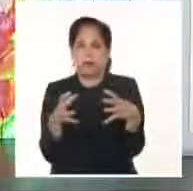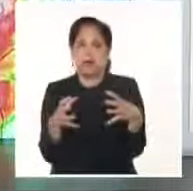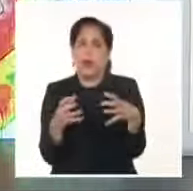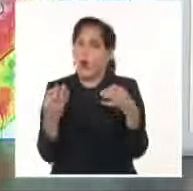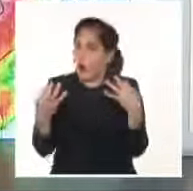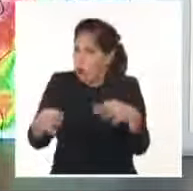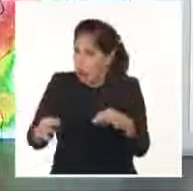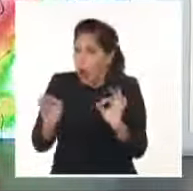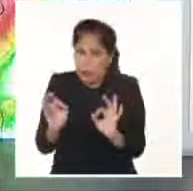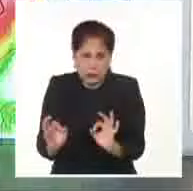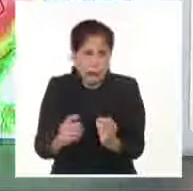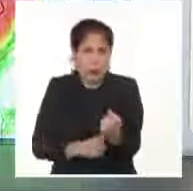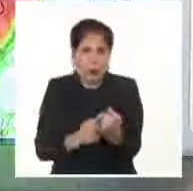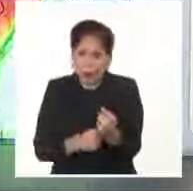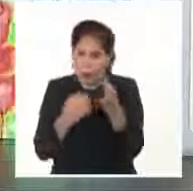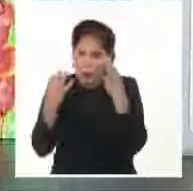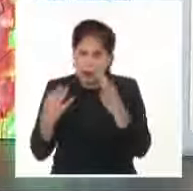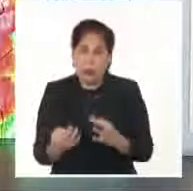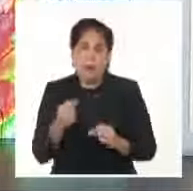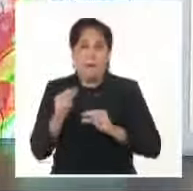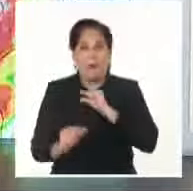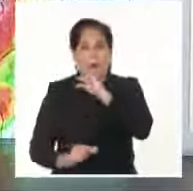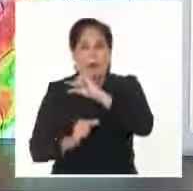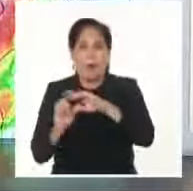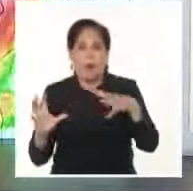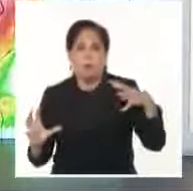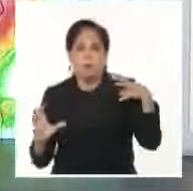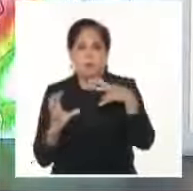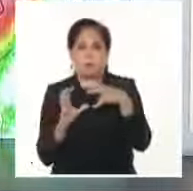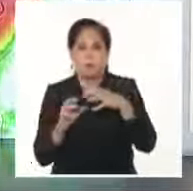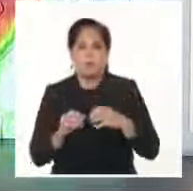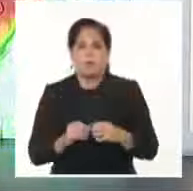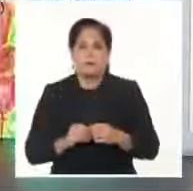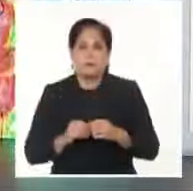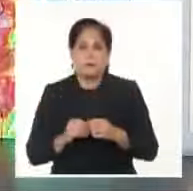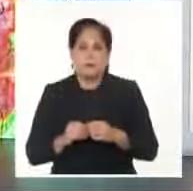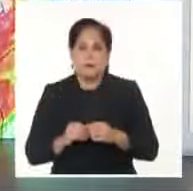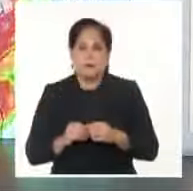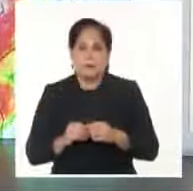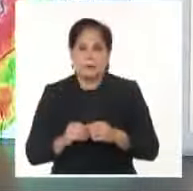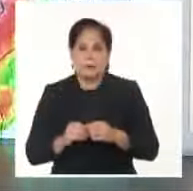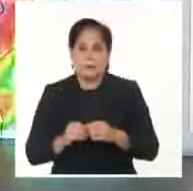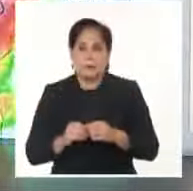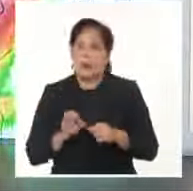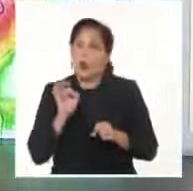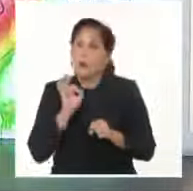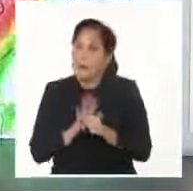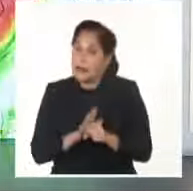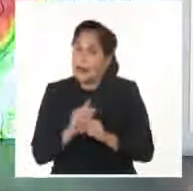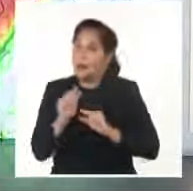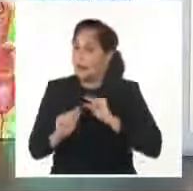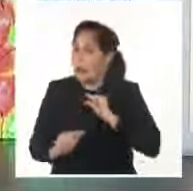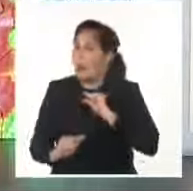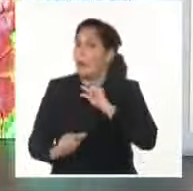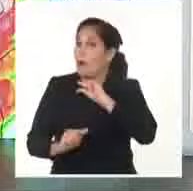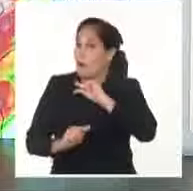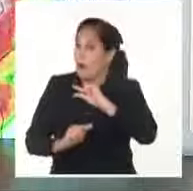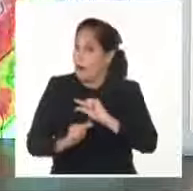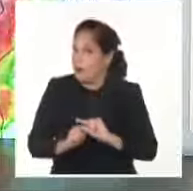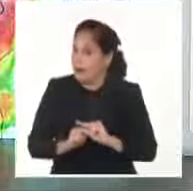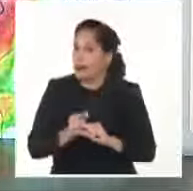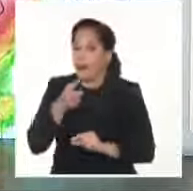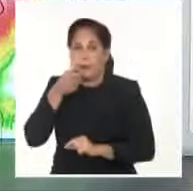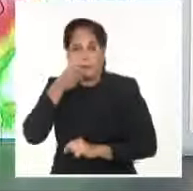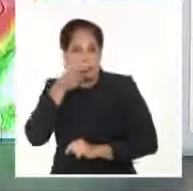estos organismos que están en proceso de formación. También podemos decir que como está en su fase inicial de formación, tenemos también, aunque